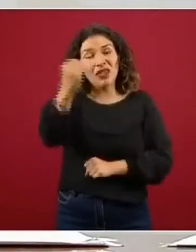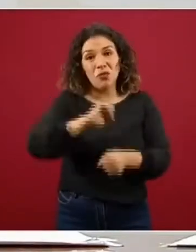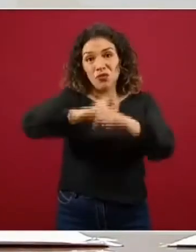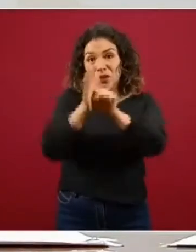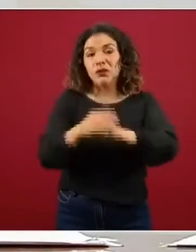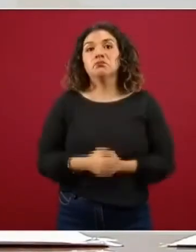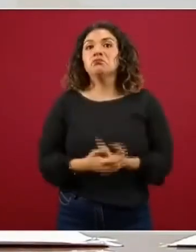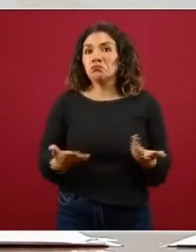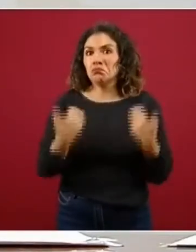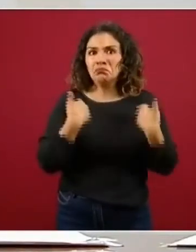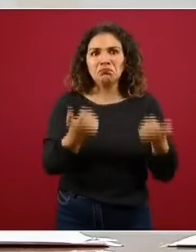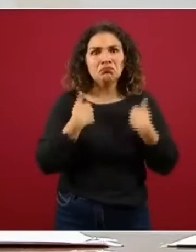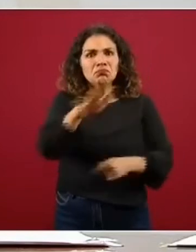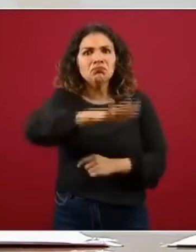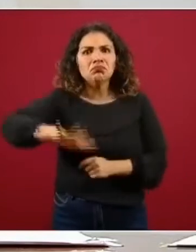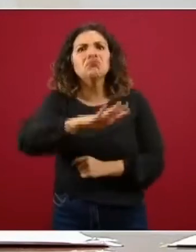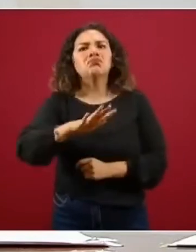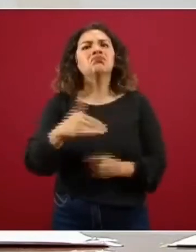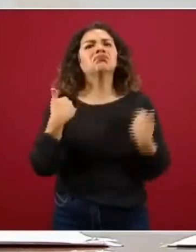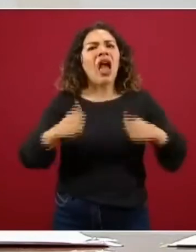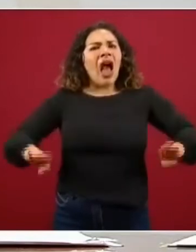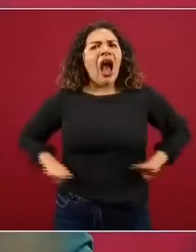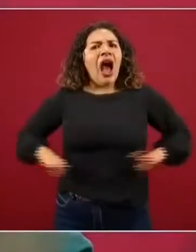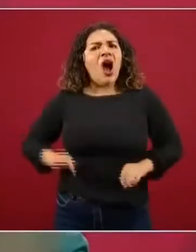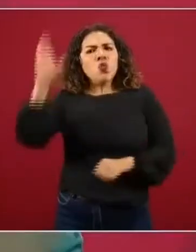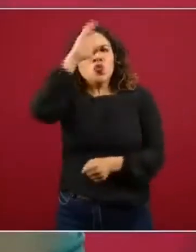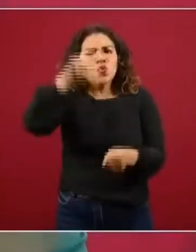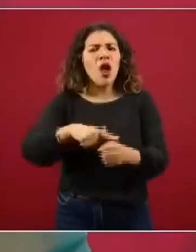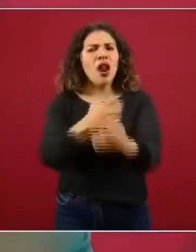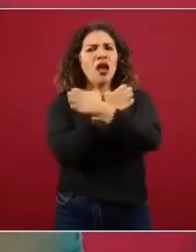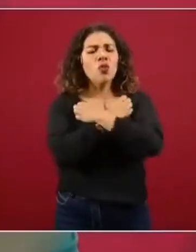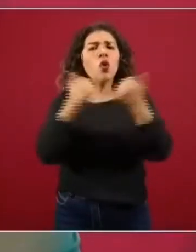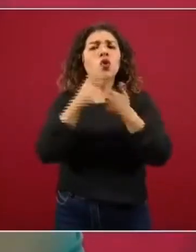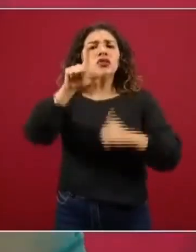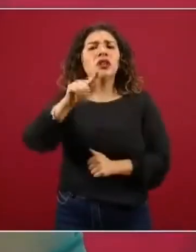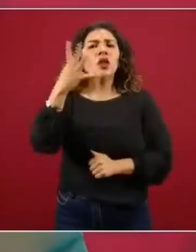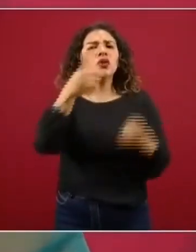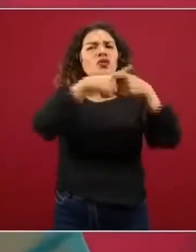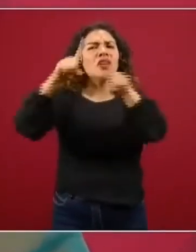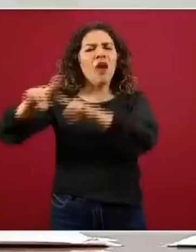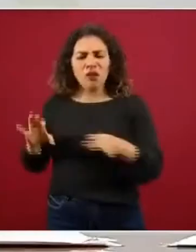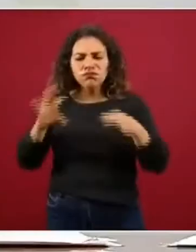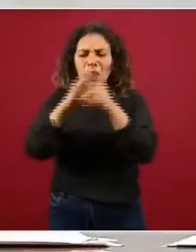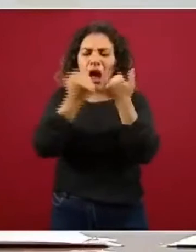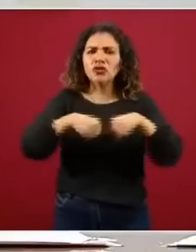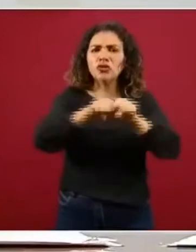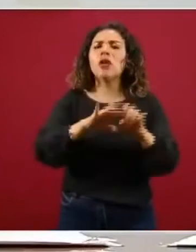Reafirmamos la vocación educativa y cultural que nos caracteriza. En 74 medios asociados confluimos los medios